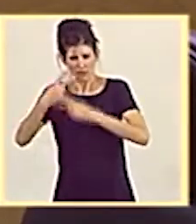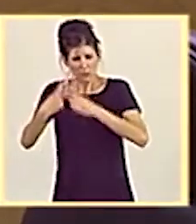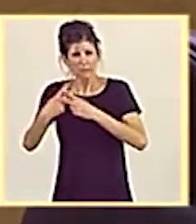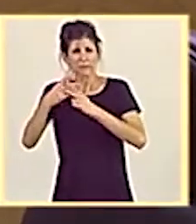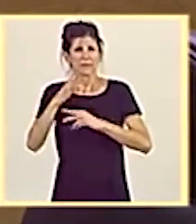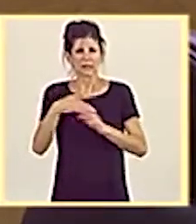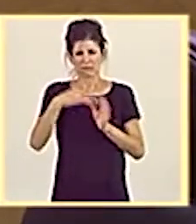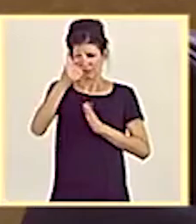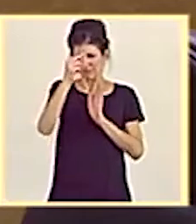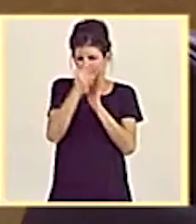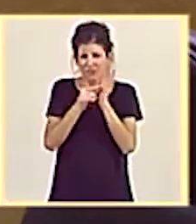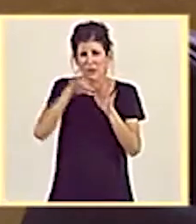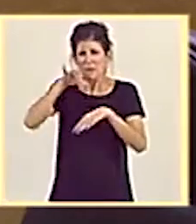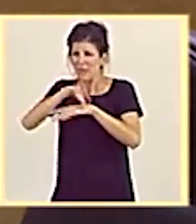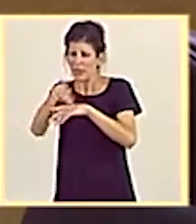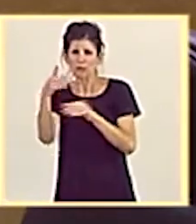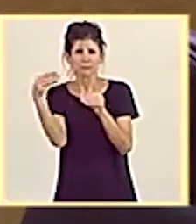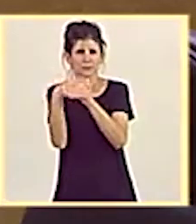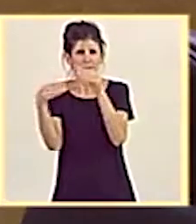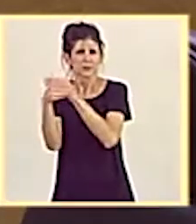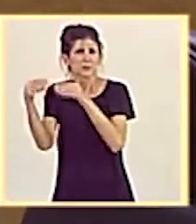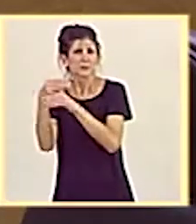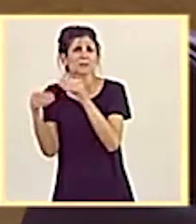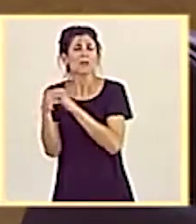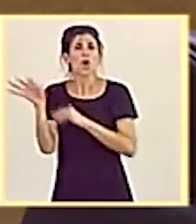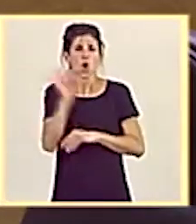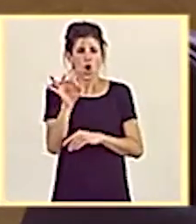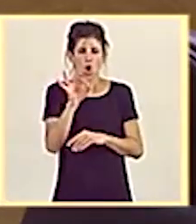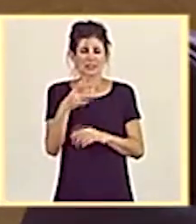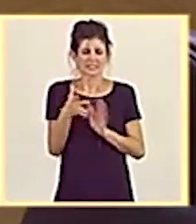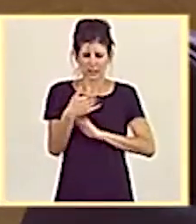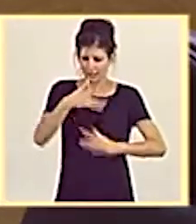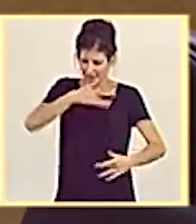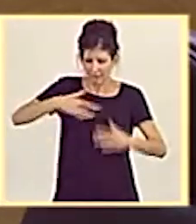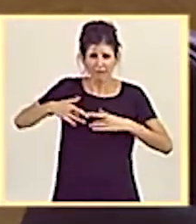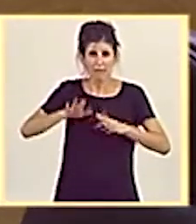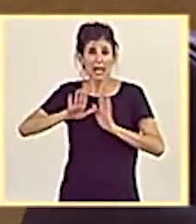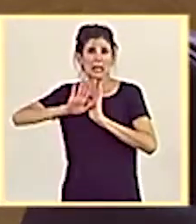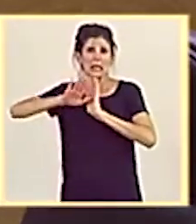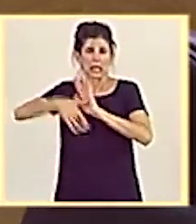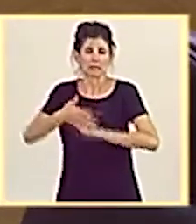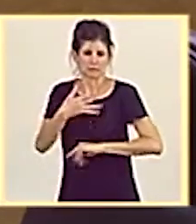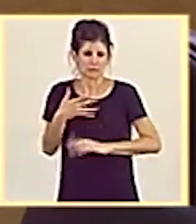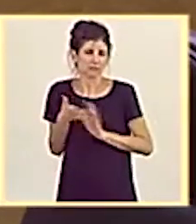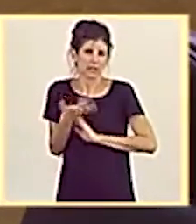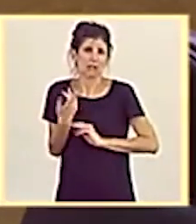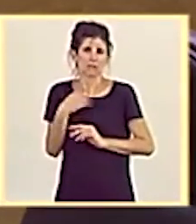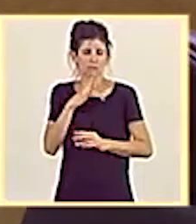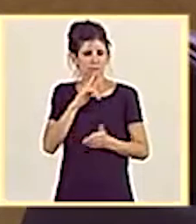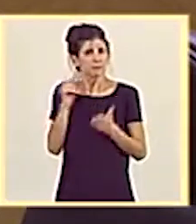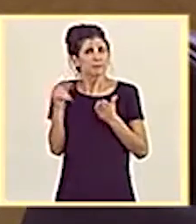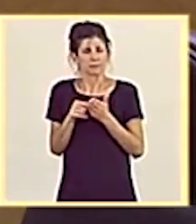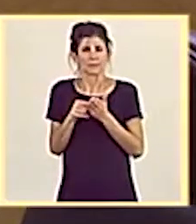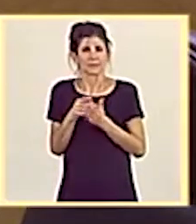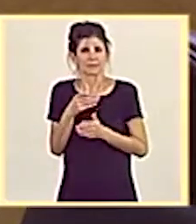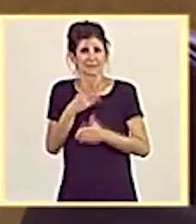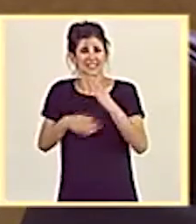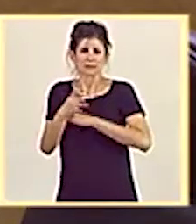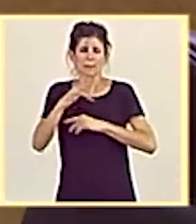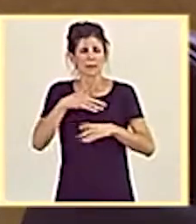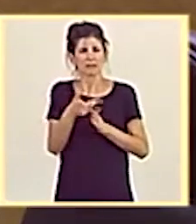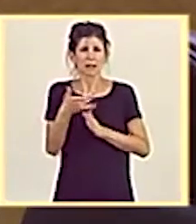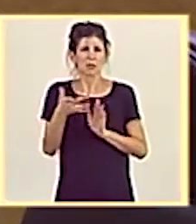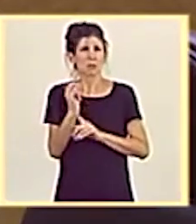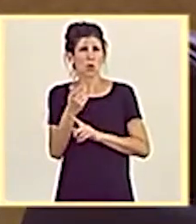diagnósticos o incluso presentaron secuelas tardías de rápida incapacitación y de repente cambiaron las reglas del juego.